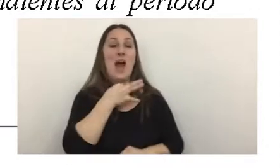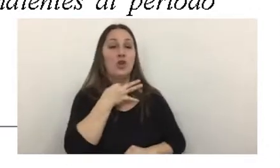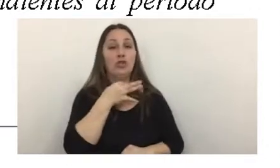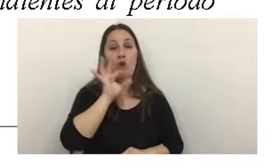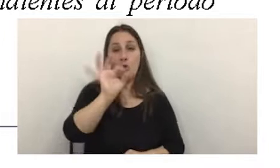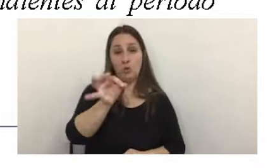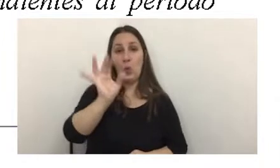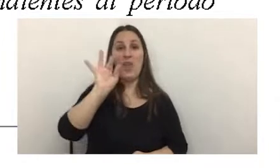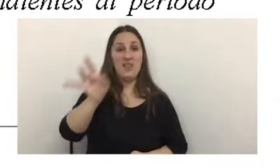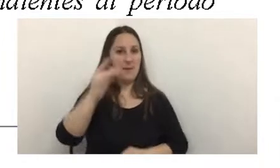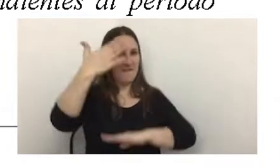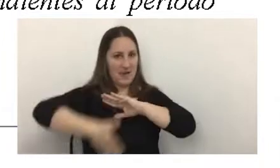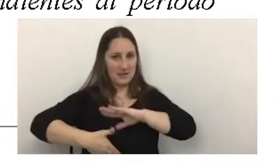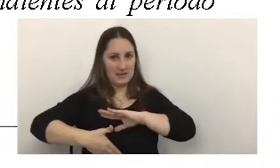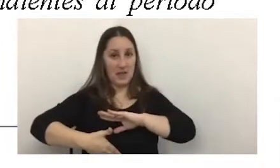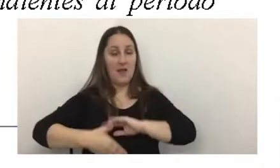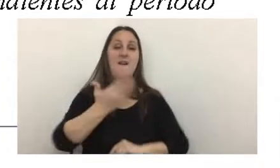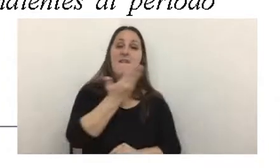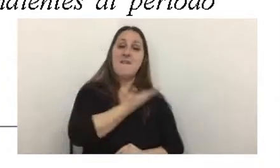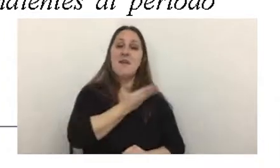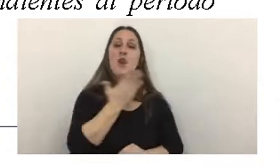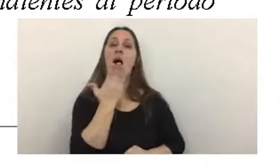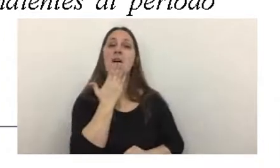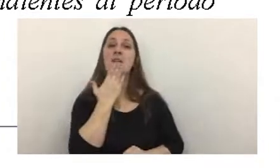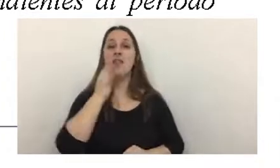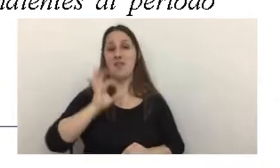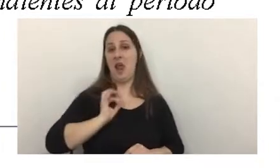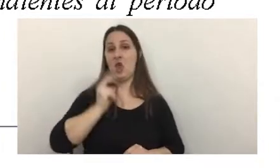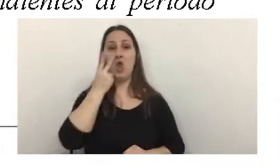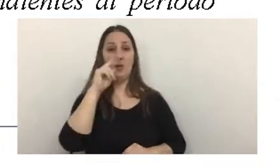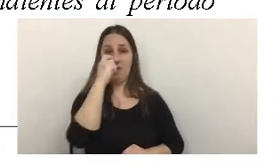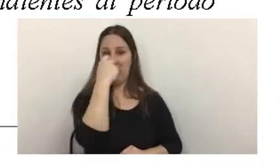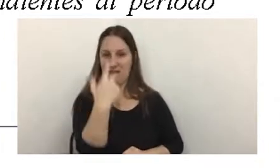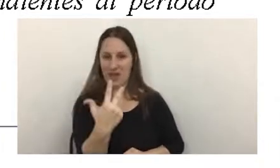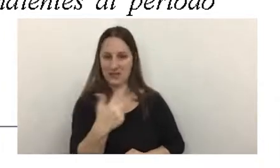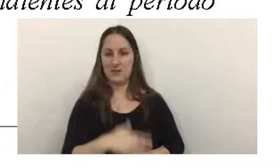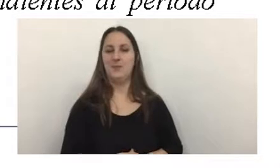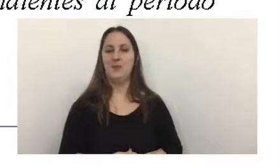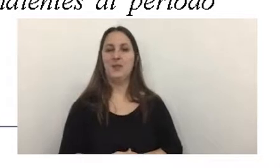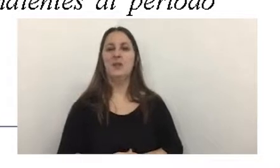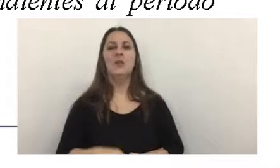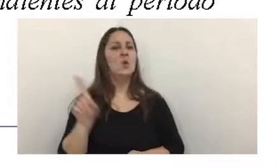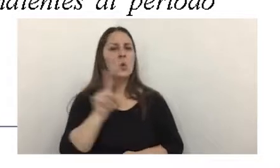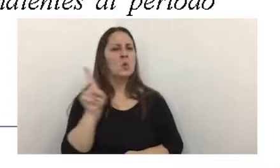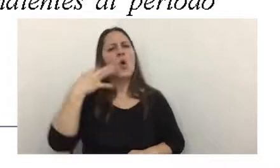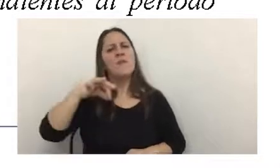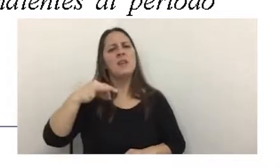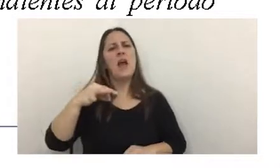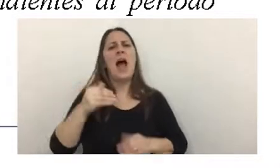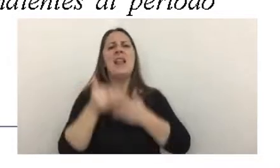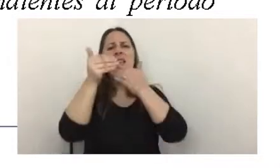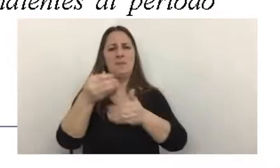octubre, diciembre y febrero y abril del año inmediato siguiente. No tendrá obligación de ingresar